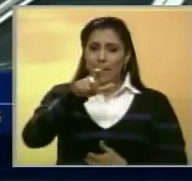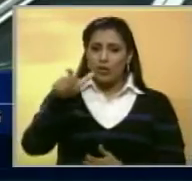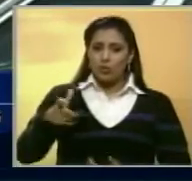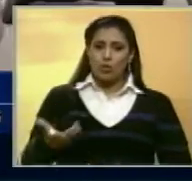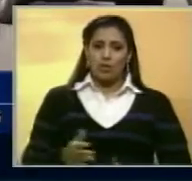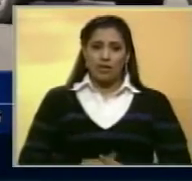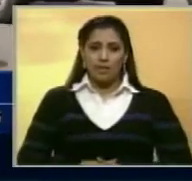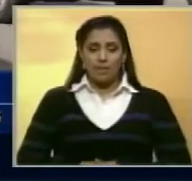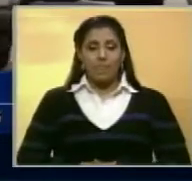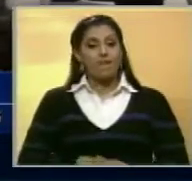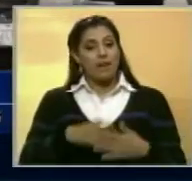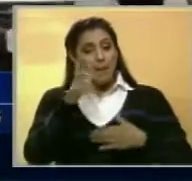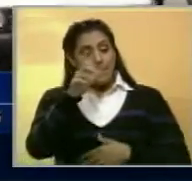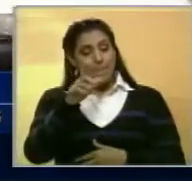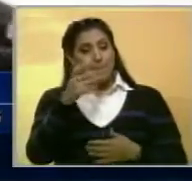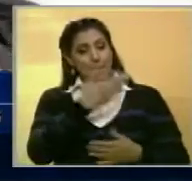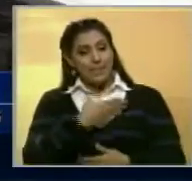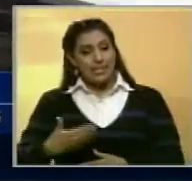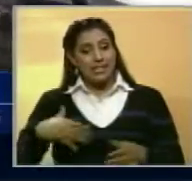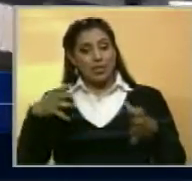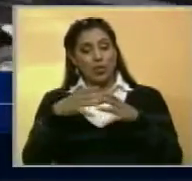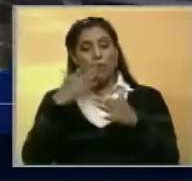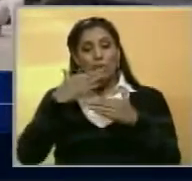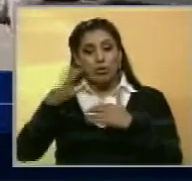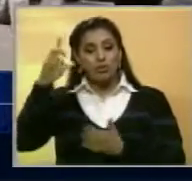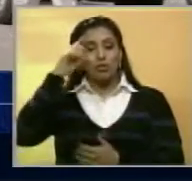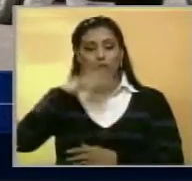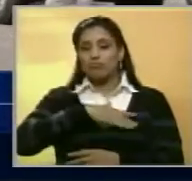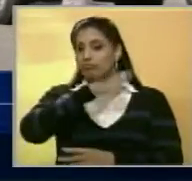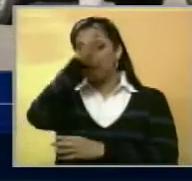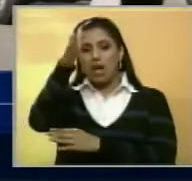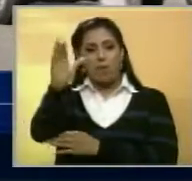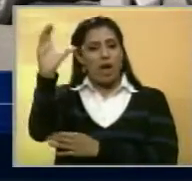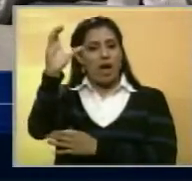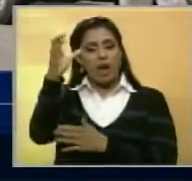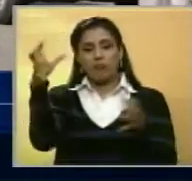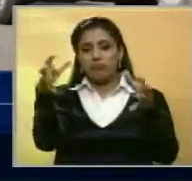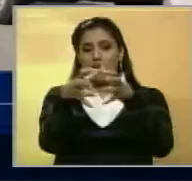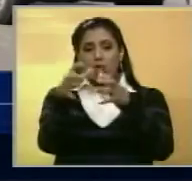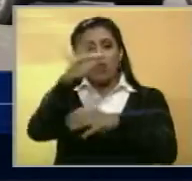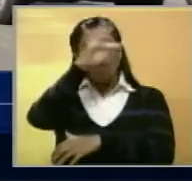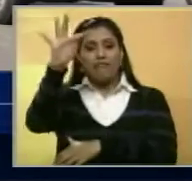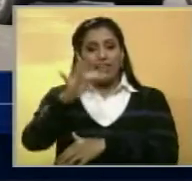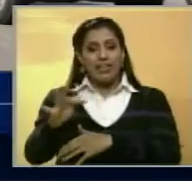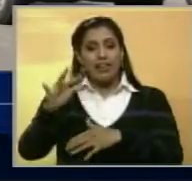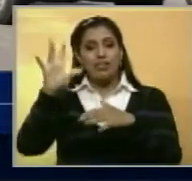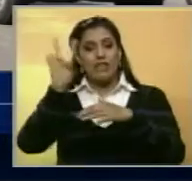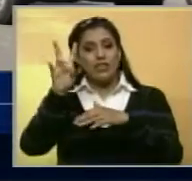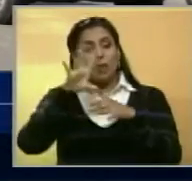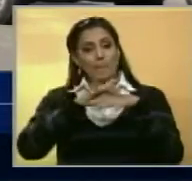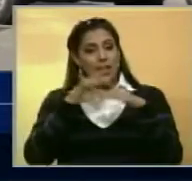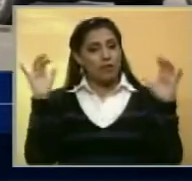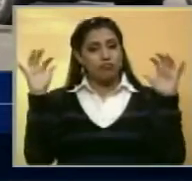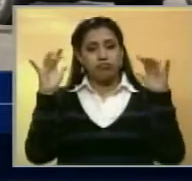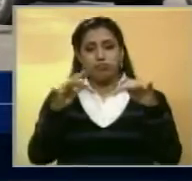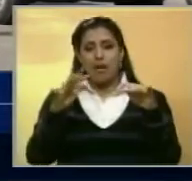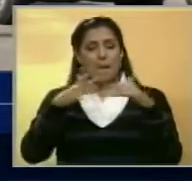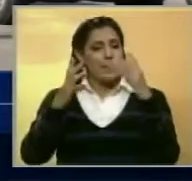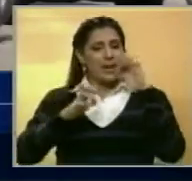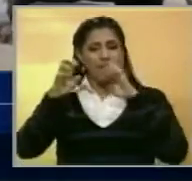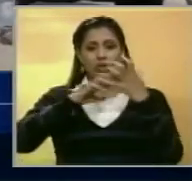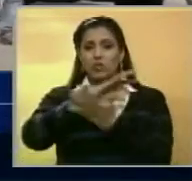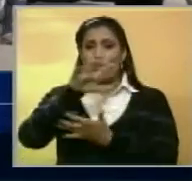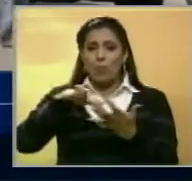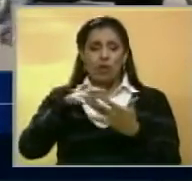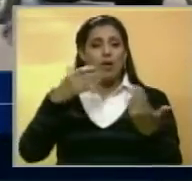pacientes. El presidente del gremio anunció que en los próximos días viajarán a Caracas a reunirse la Federación Venezolana de Médicos para analizar